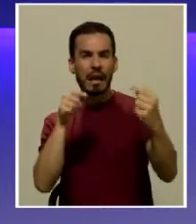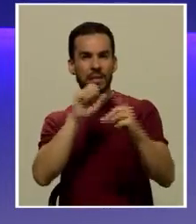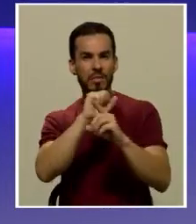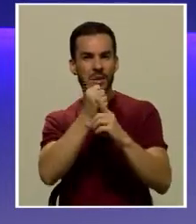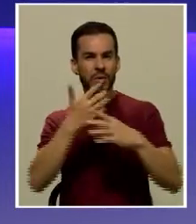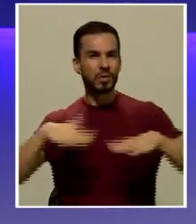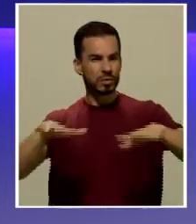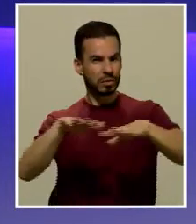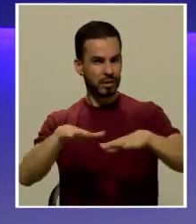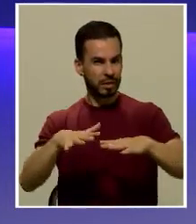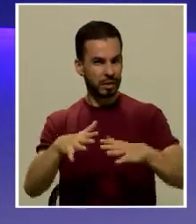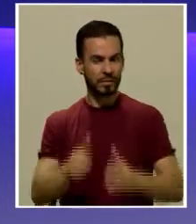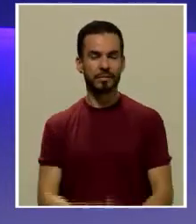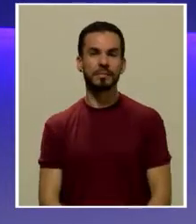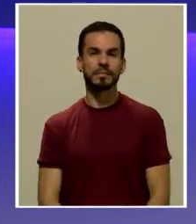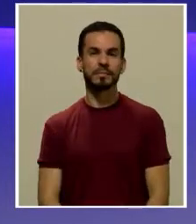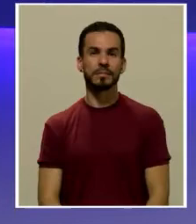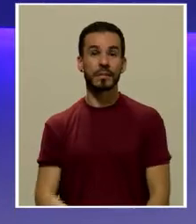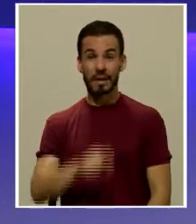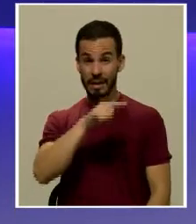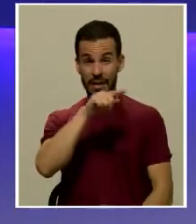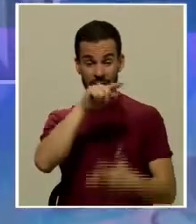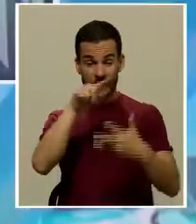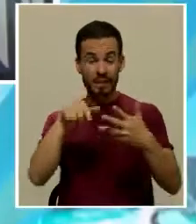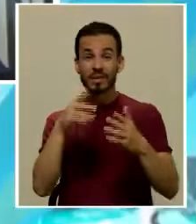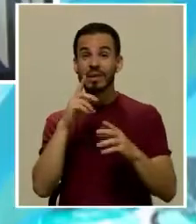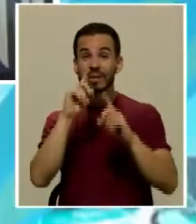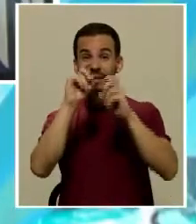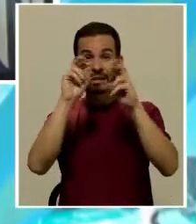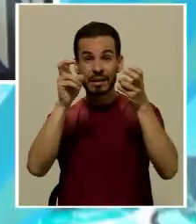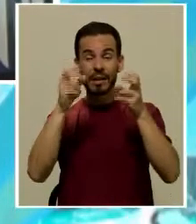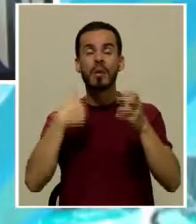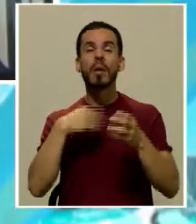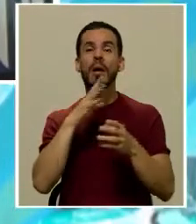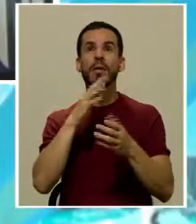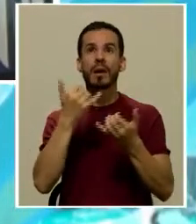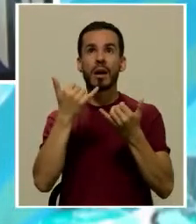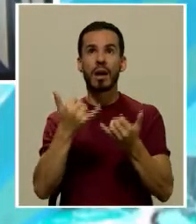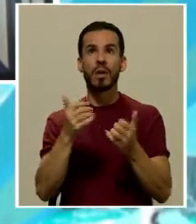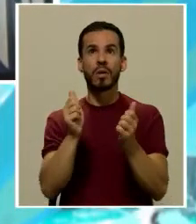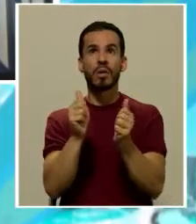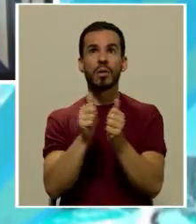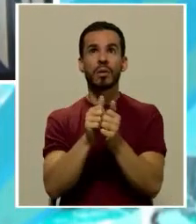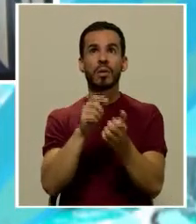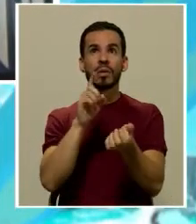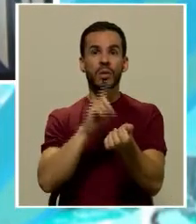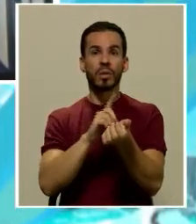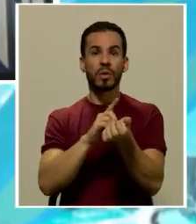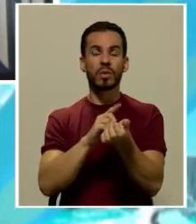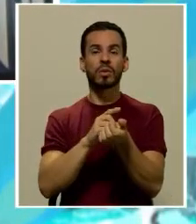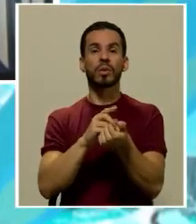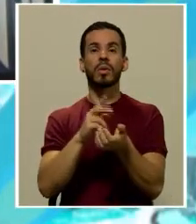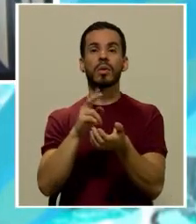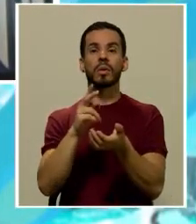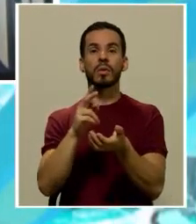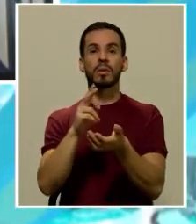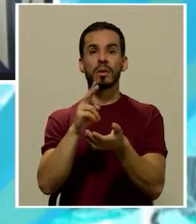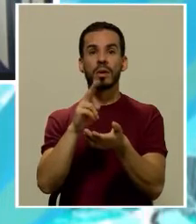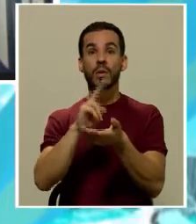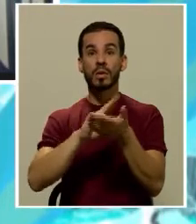la sociedad? De estos temas vamos a conversar ahora con el doctor por la Universidad